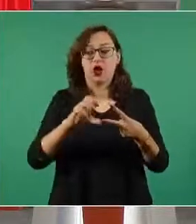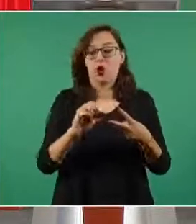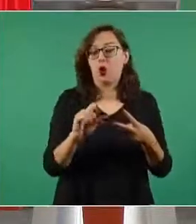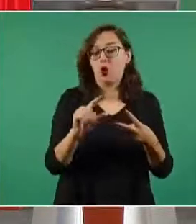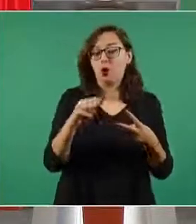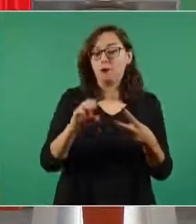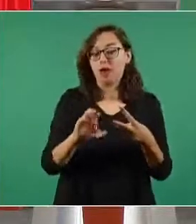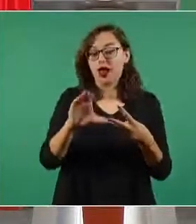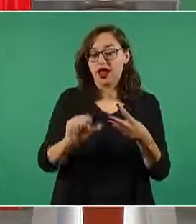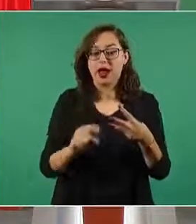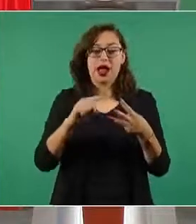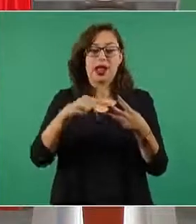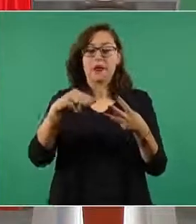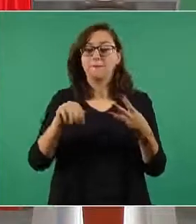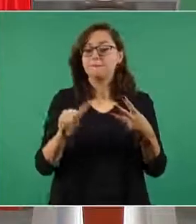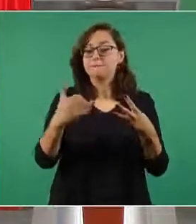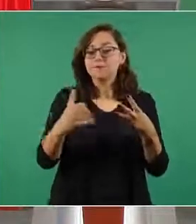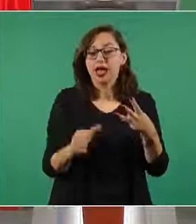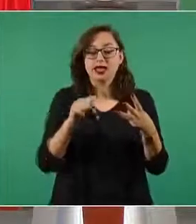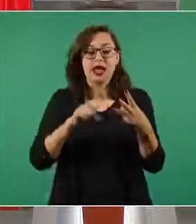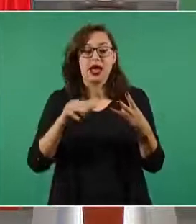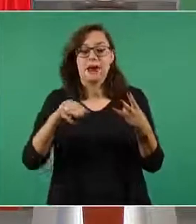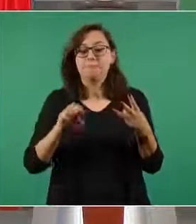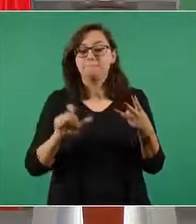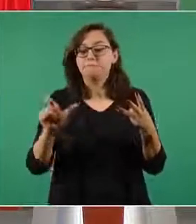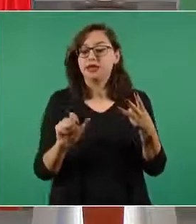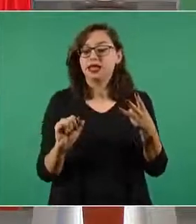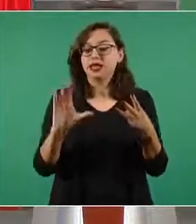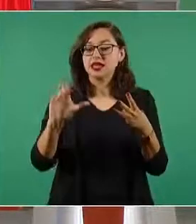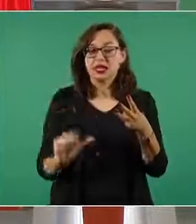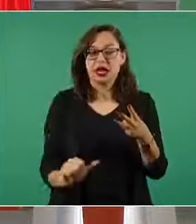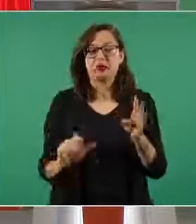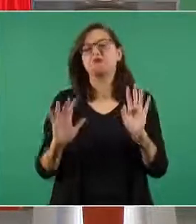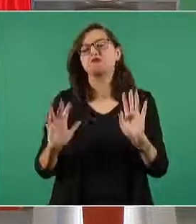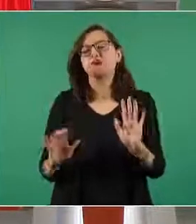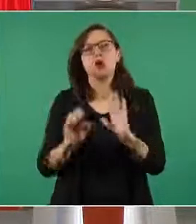entonces están aquí dos días